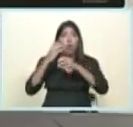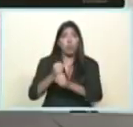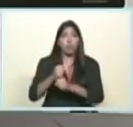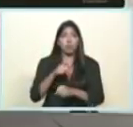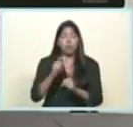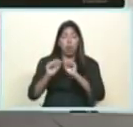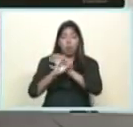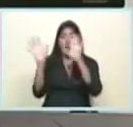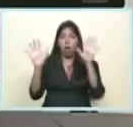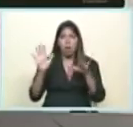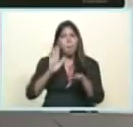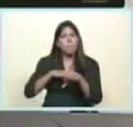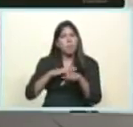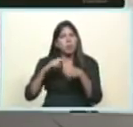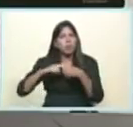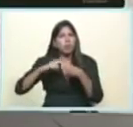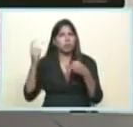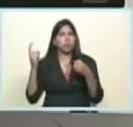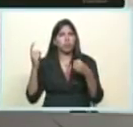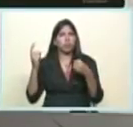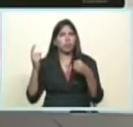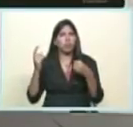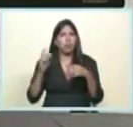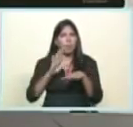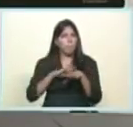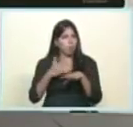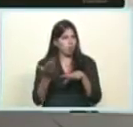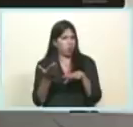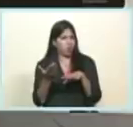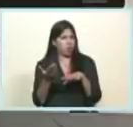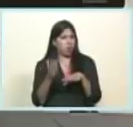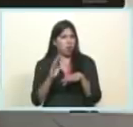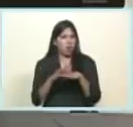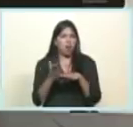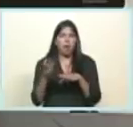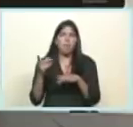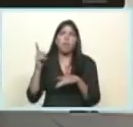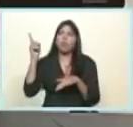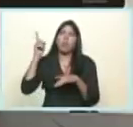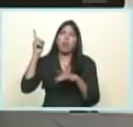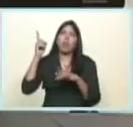porque se retiran porque los gringos dan la orden